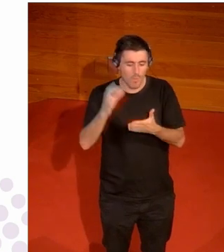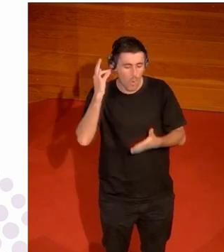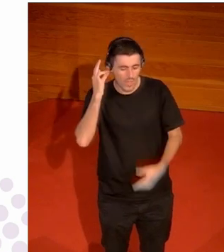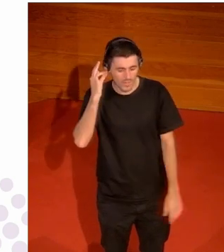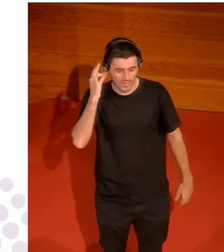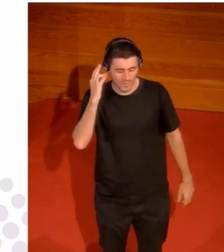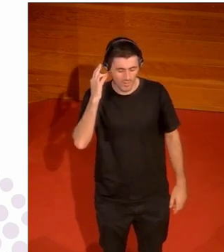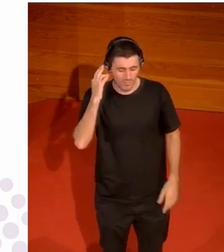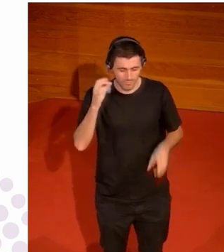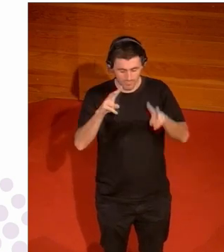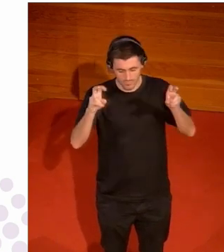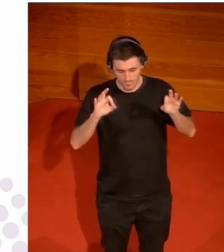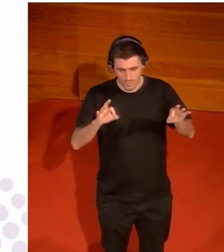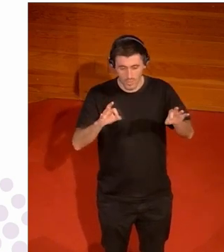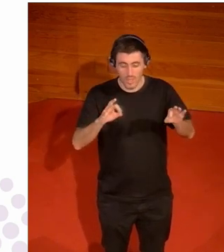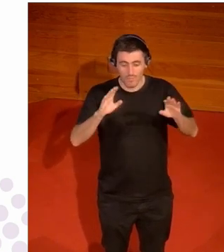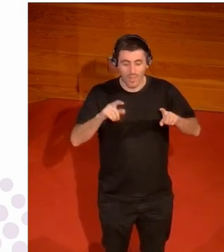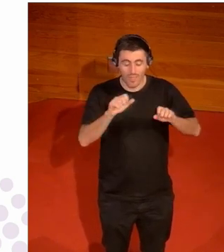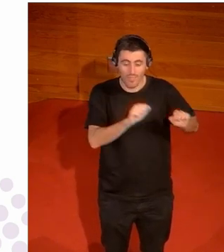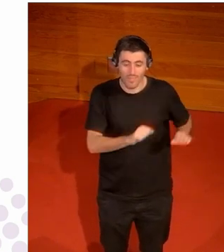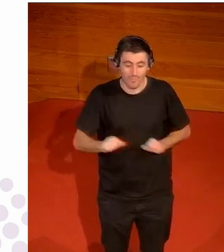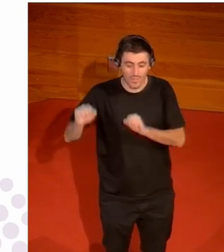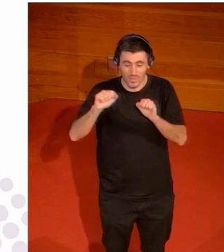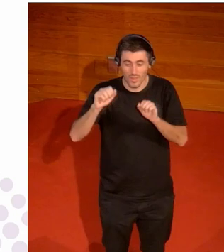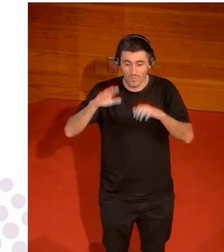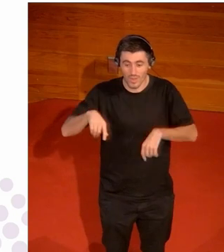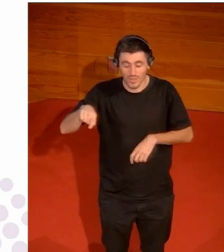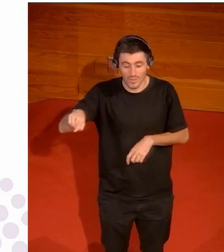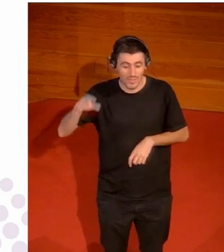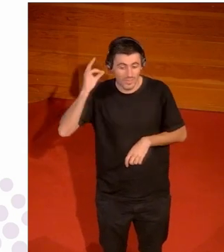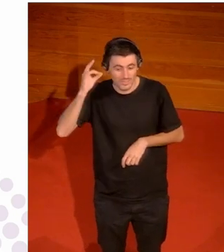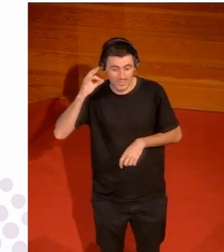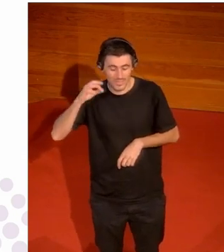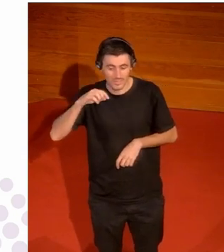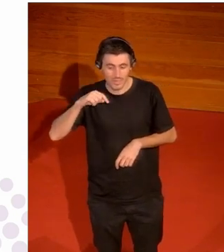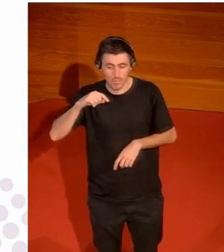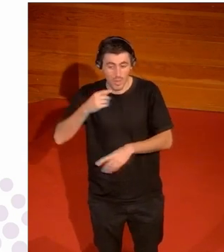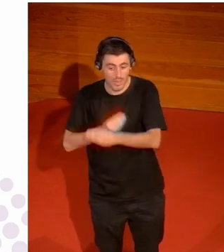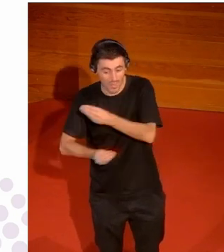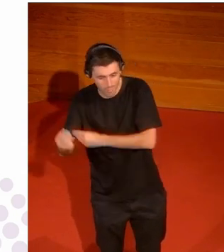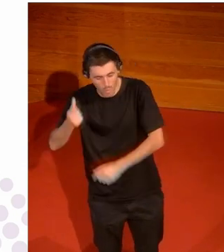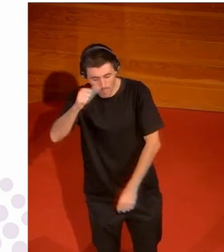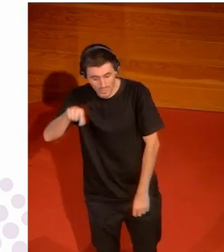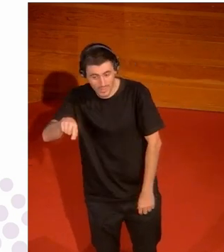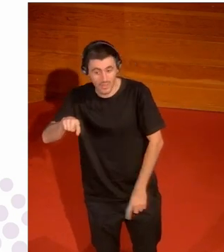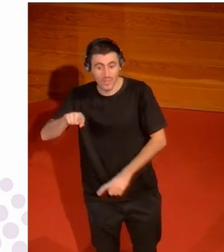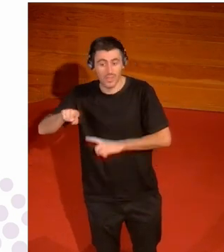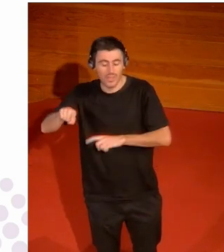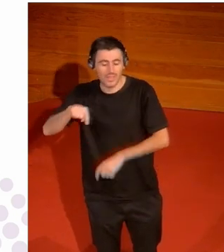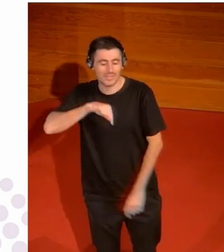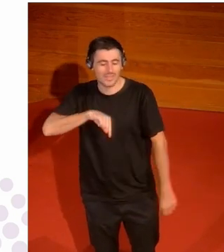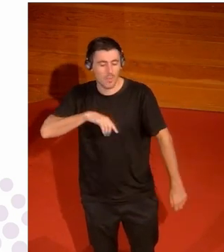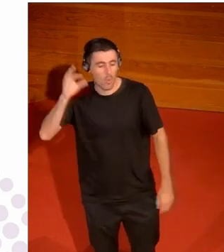precisamente eso que estas mujeres que se sienten que han nacido como varones y que se sienten mujeres porque se sienten mujeres